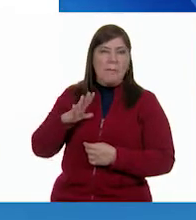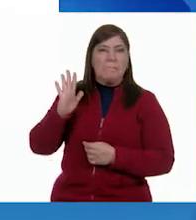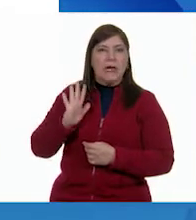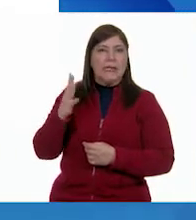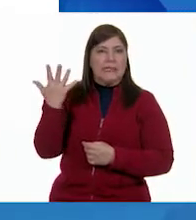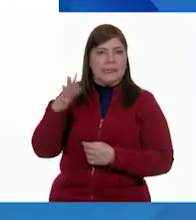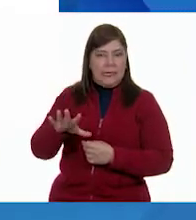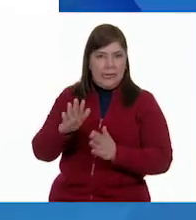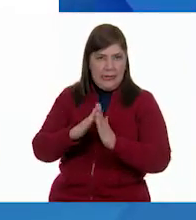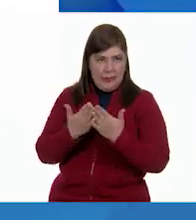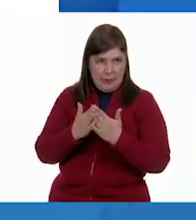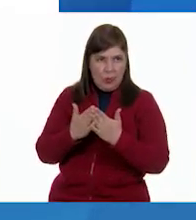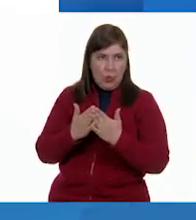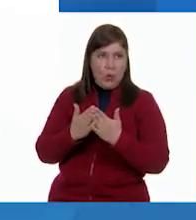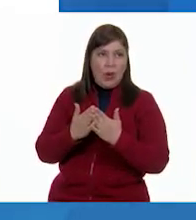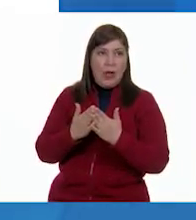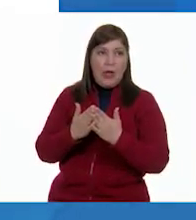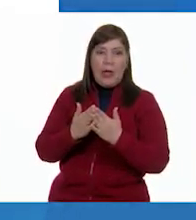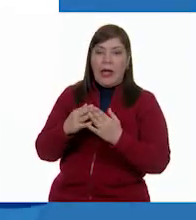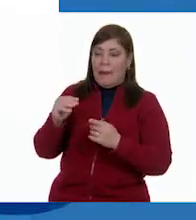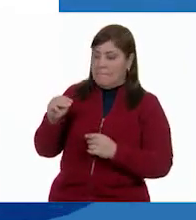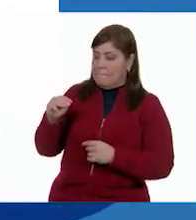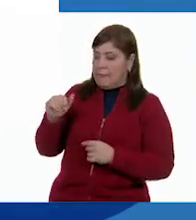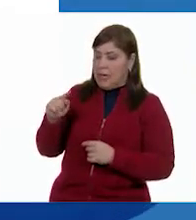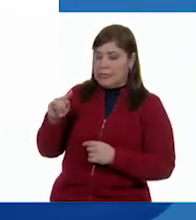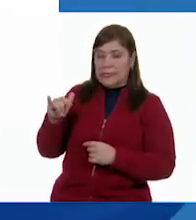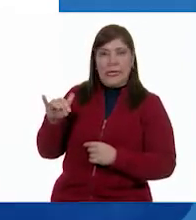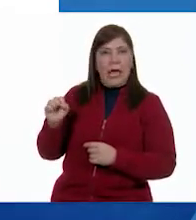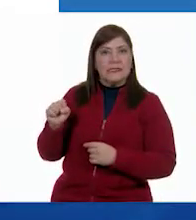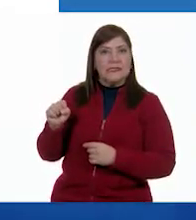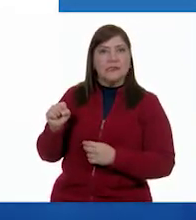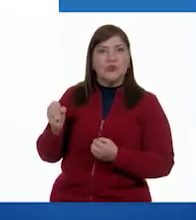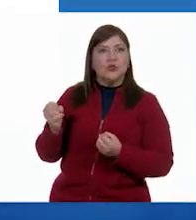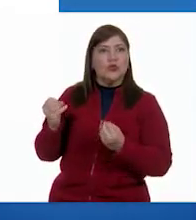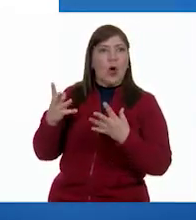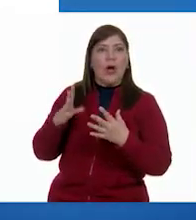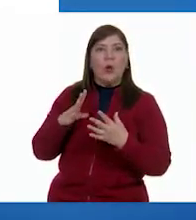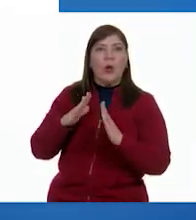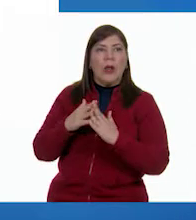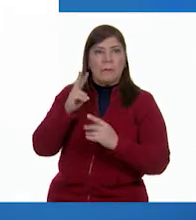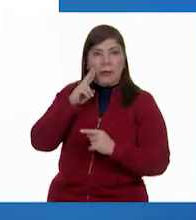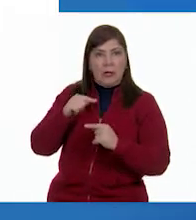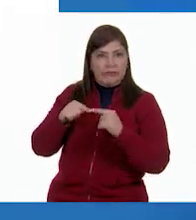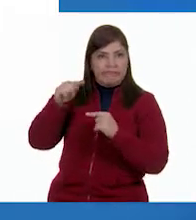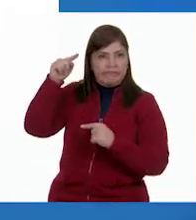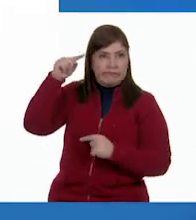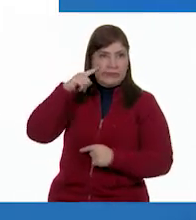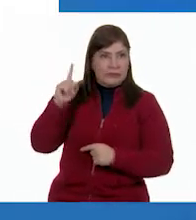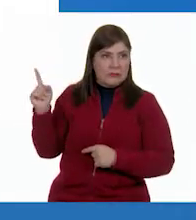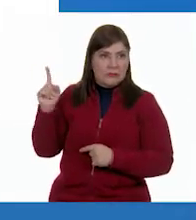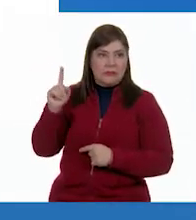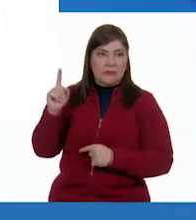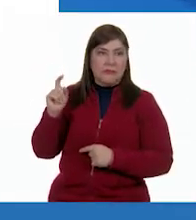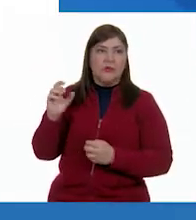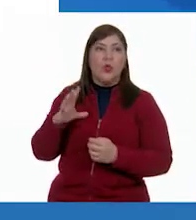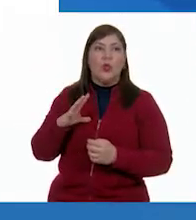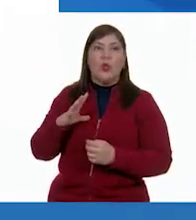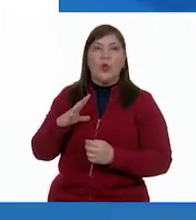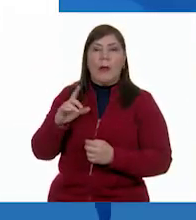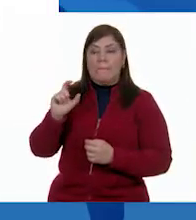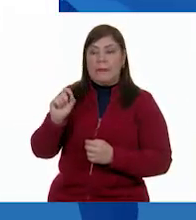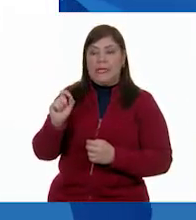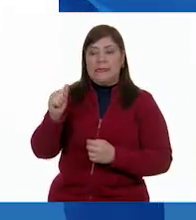Para tener la misma cantidad que Matías. Vamos a ver a Matías. Y aparece que Matías tiene 26.